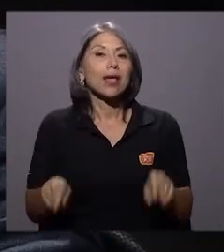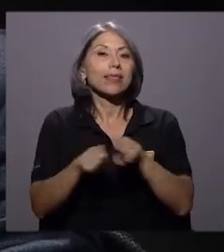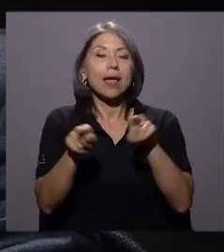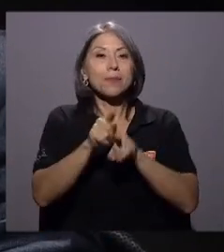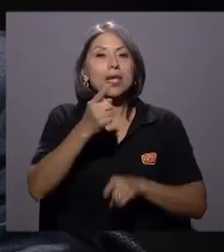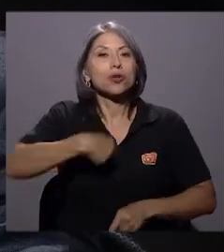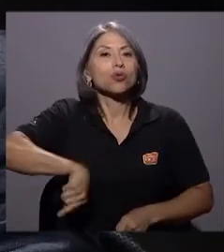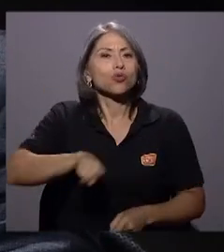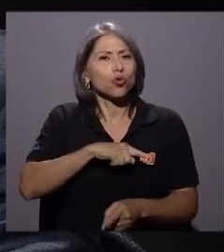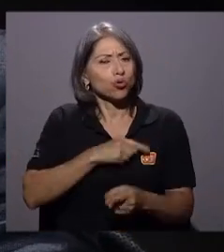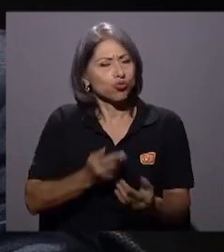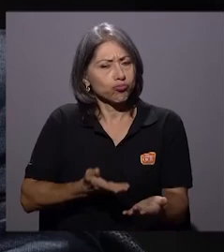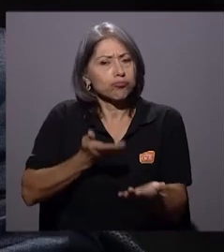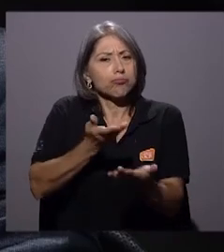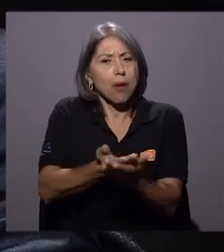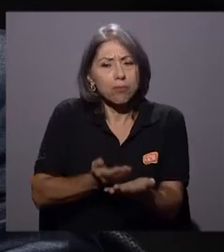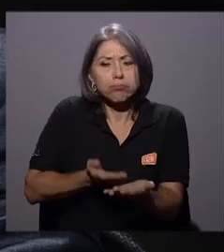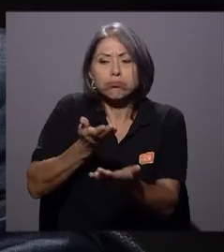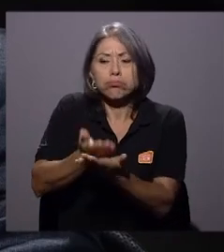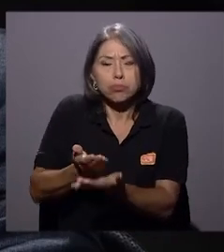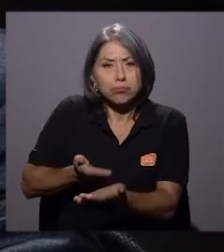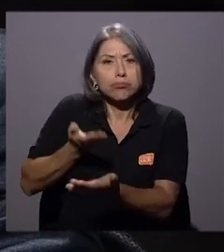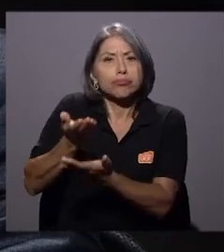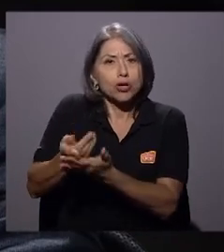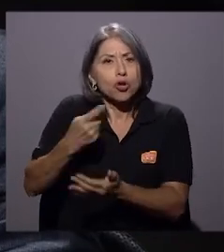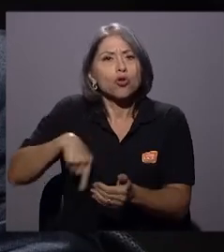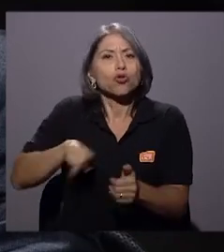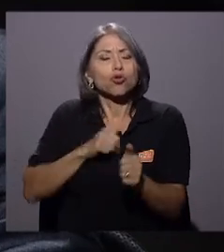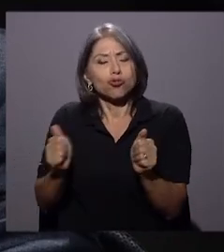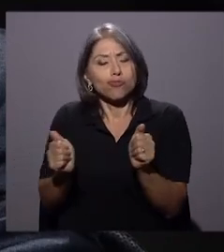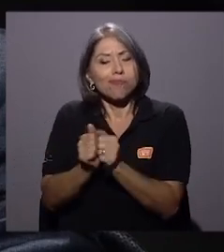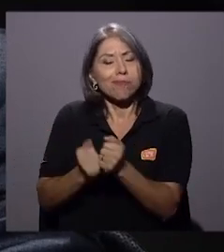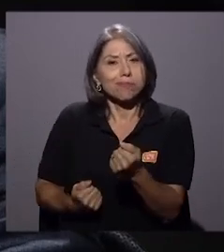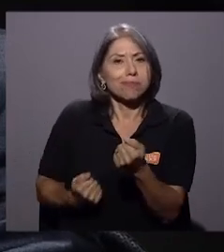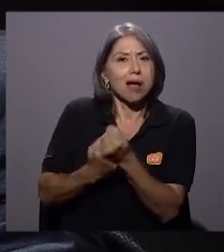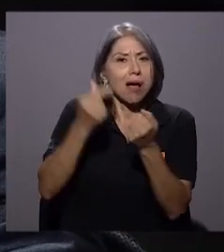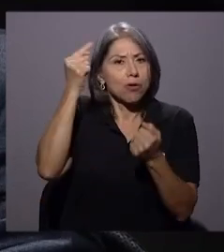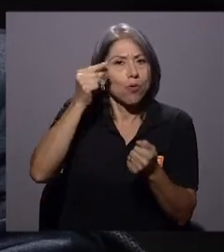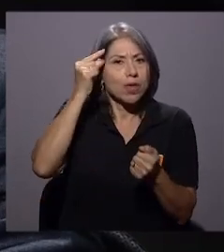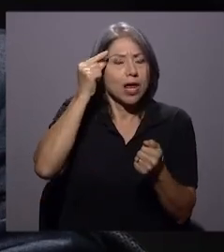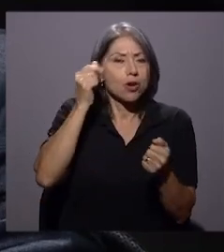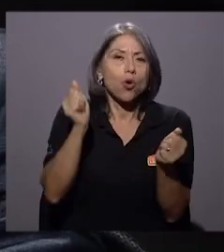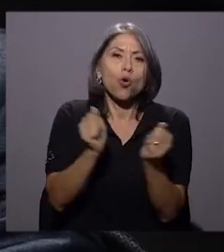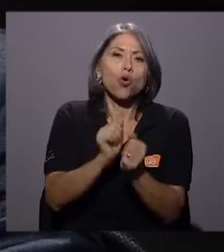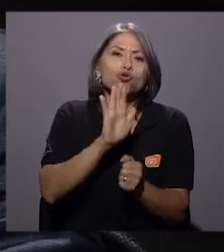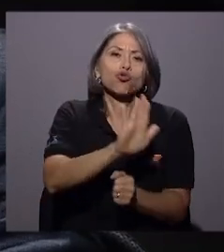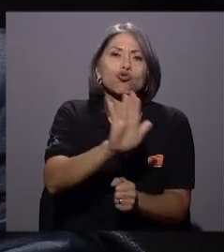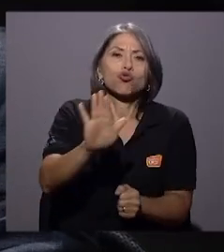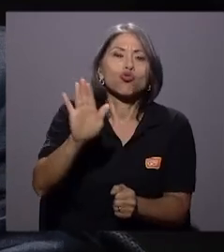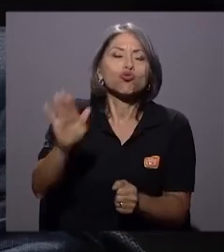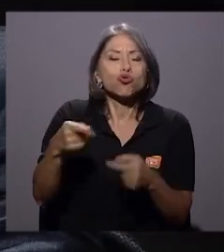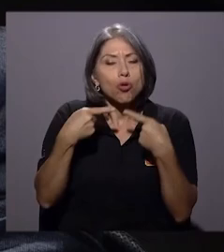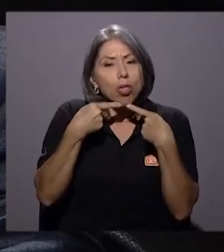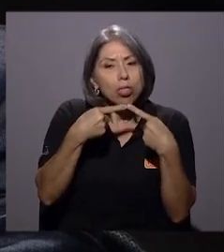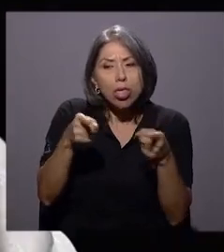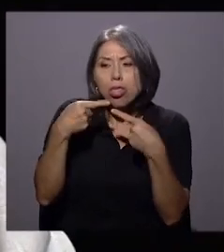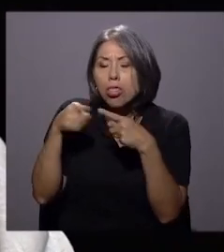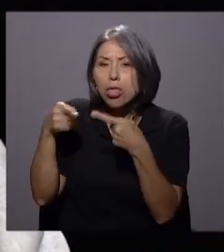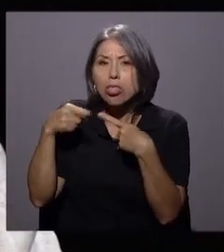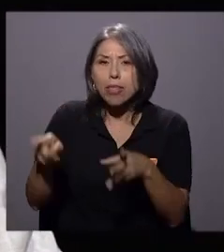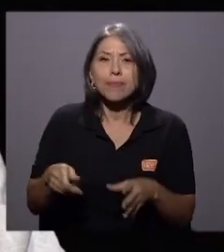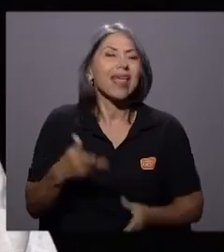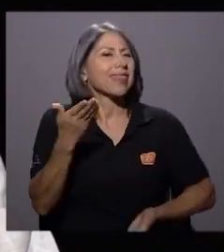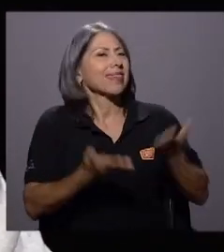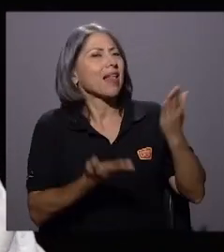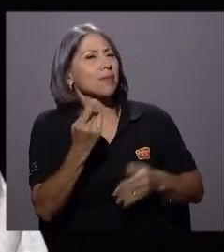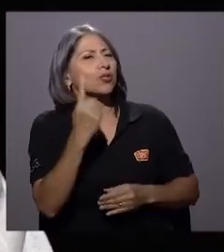propositivos y hemos estado acompañando al gobierno en las diferentes directrices que ha estipulado el órgano, encargado, que es el Ministerio